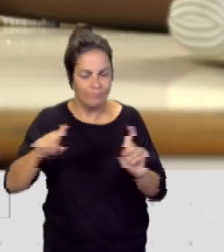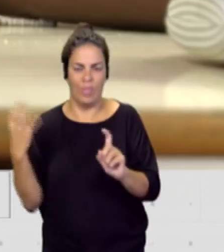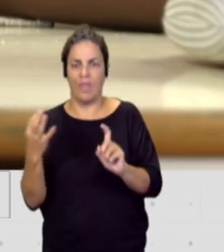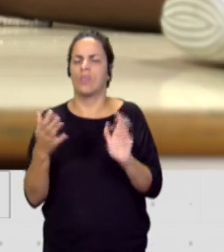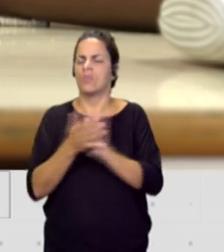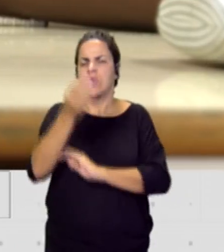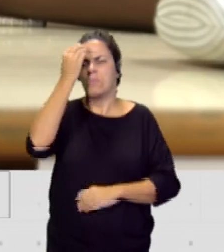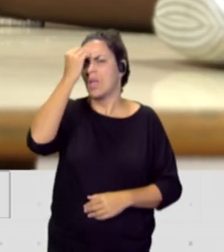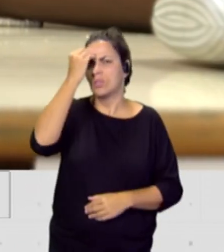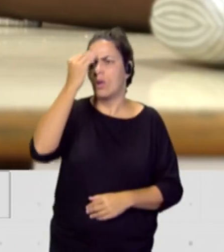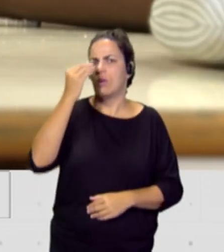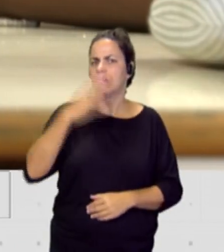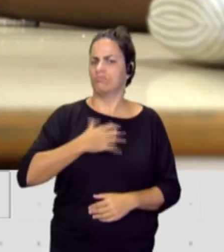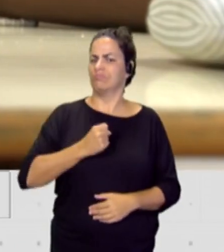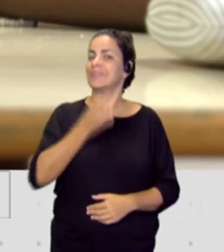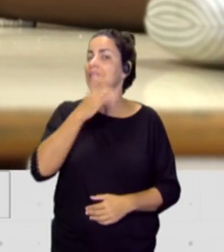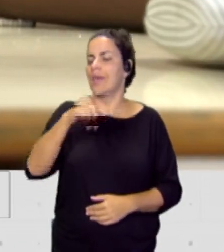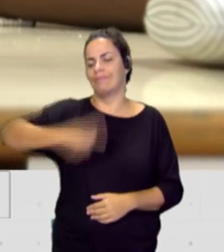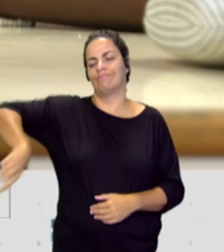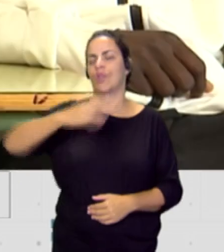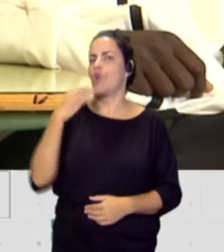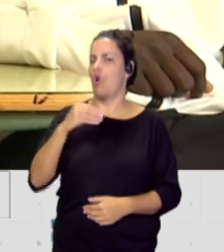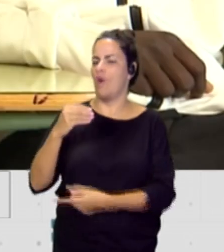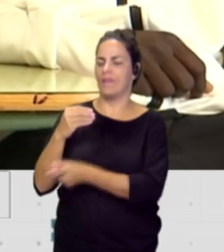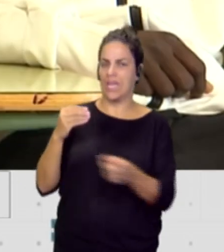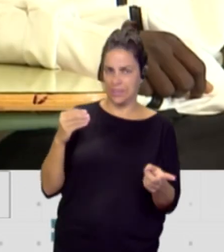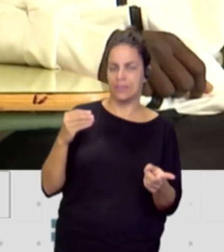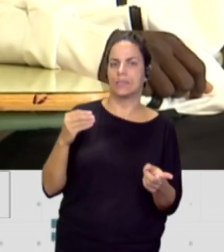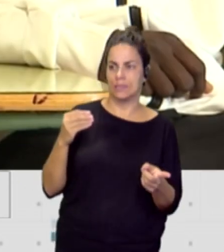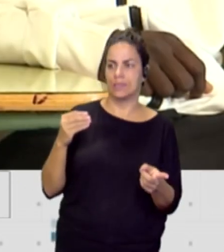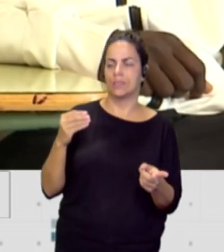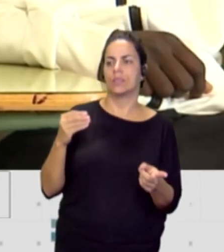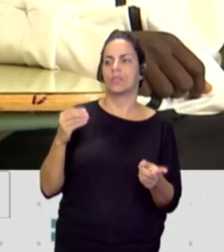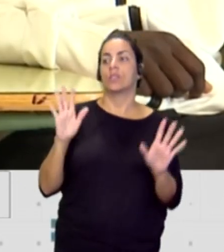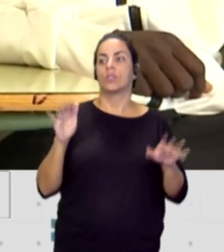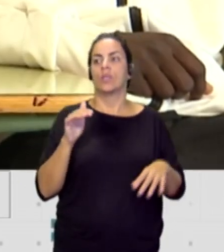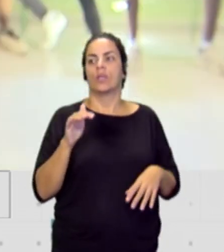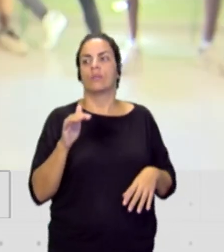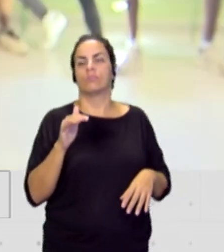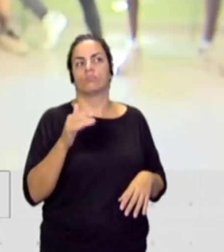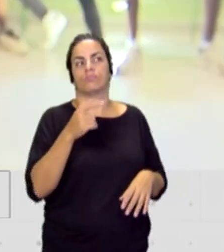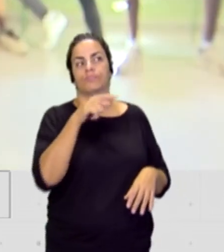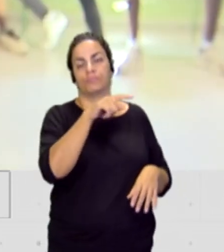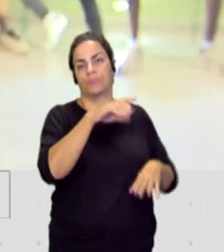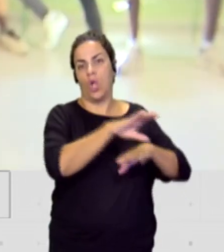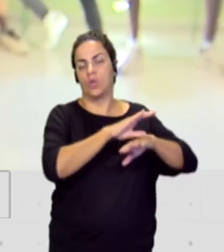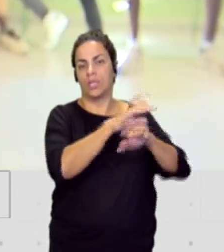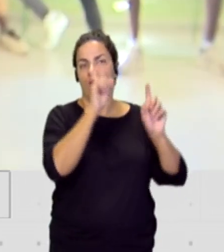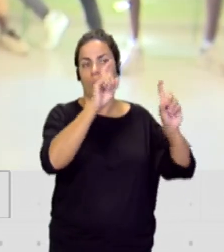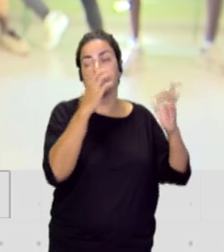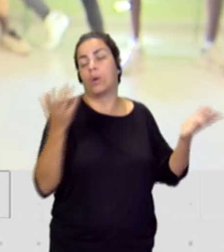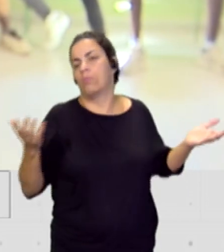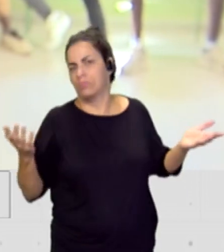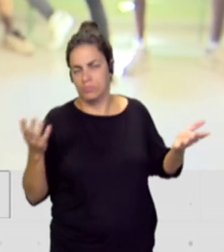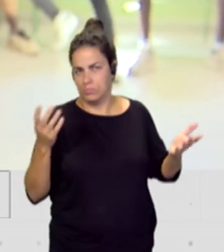y las chicas. Desde educación nos han dado, yo no he sentido, a lo mejor después nos topamos con la